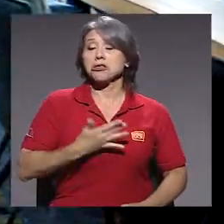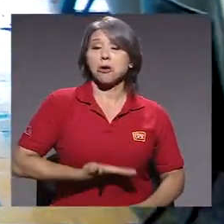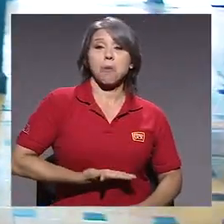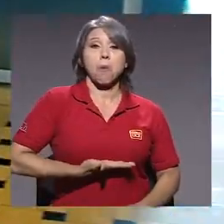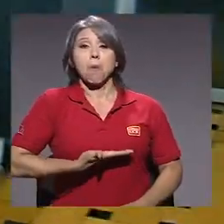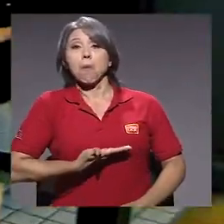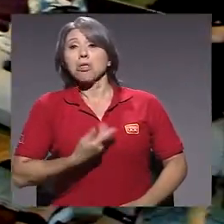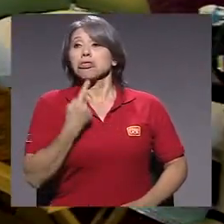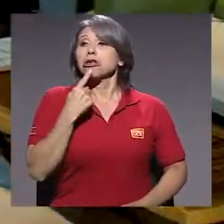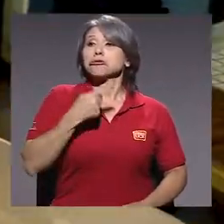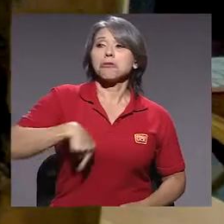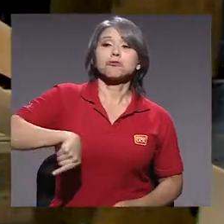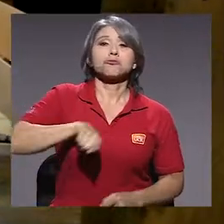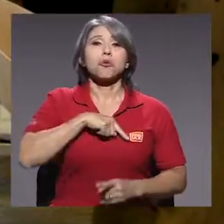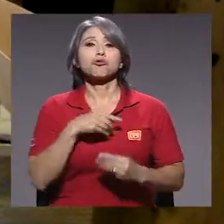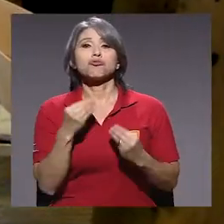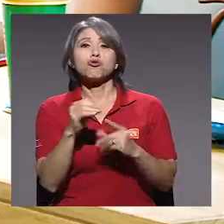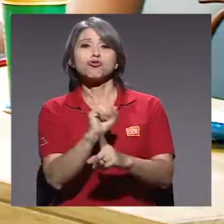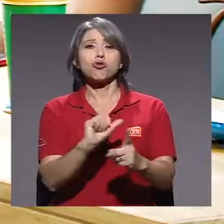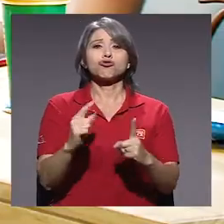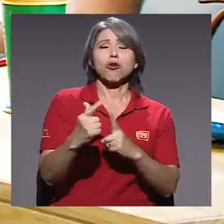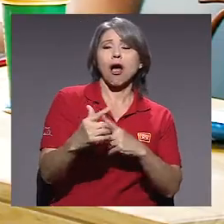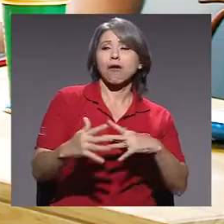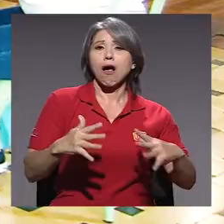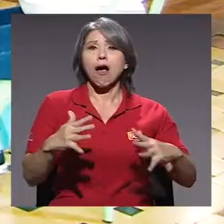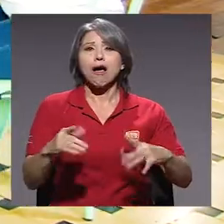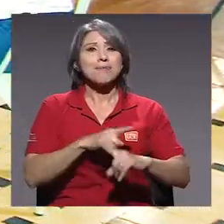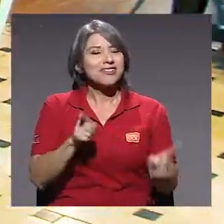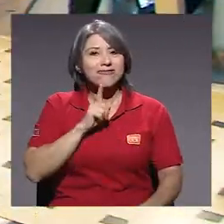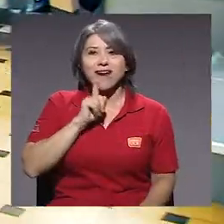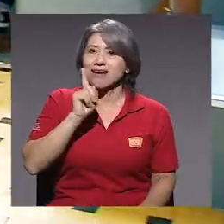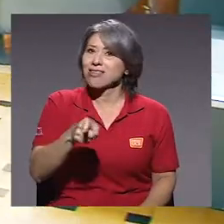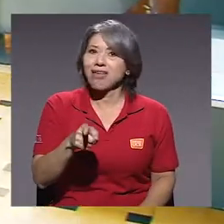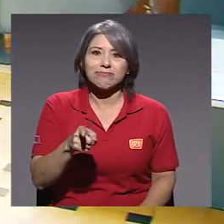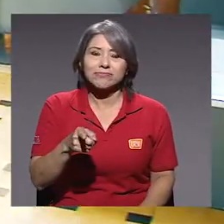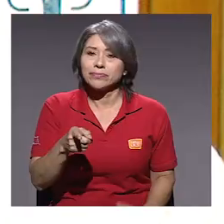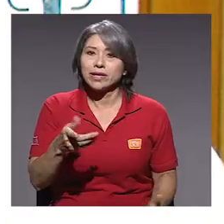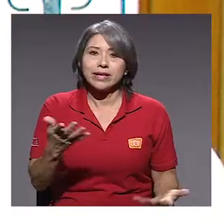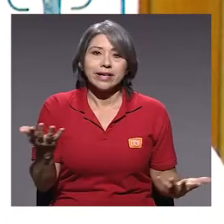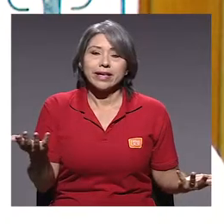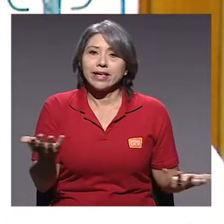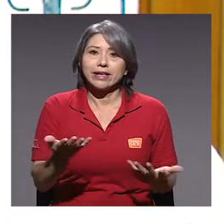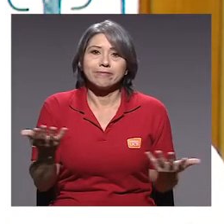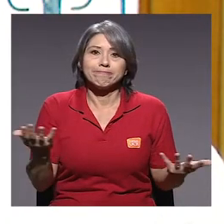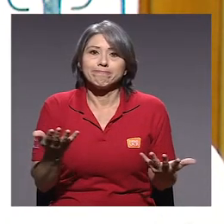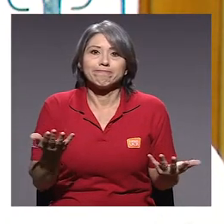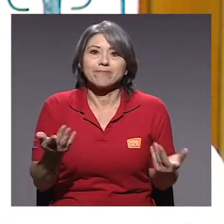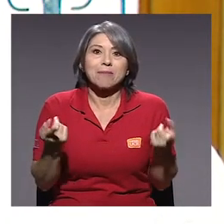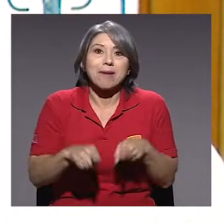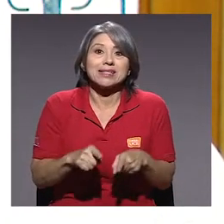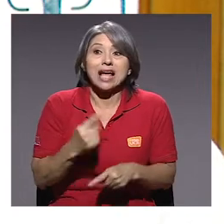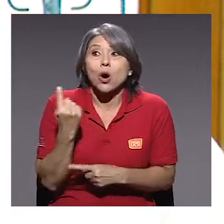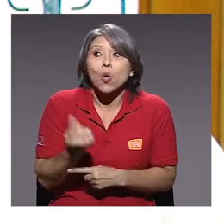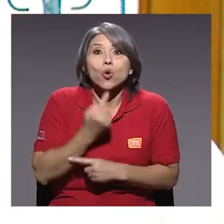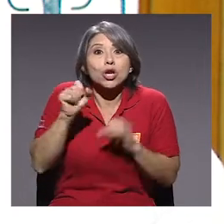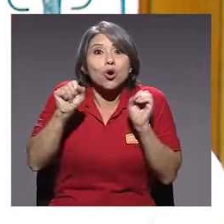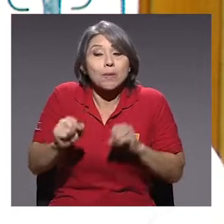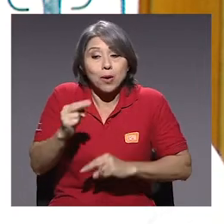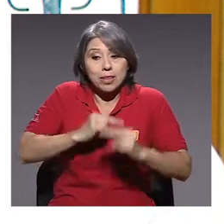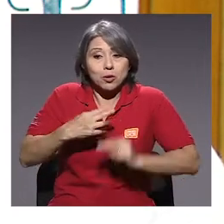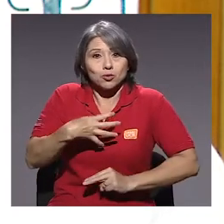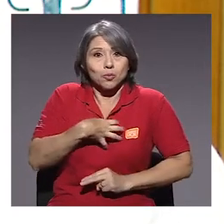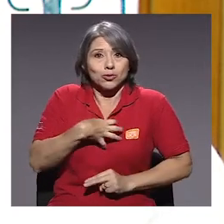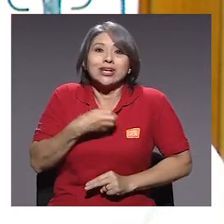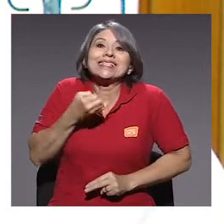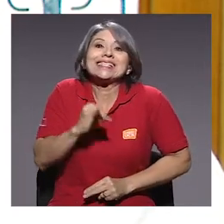jacta de ser muy social y todo. Y cuando en realidad lo que es, es que el único que puede